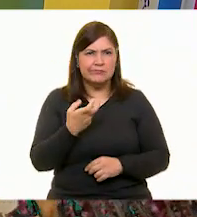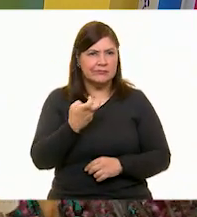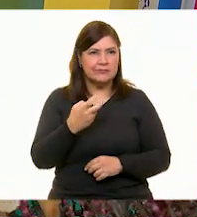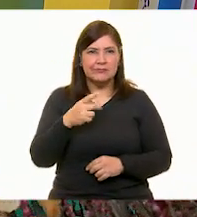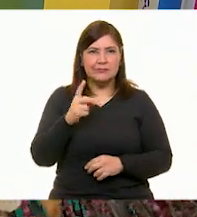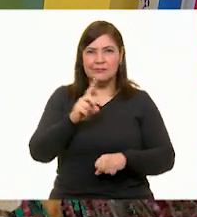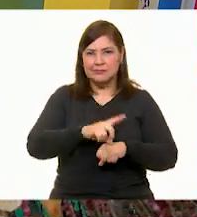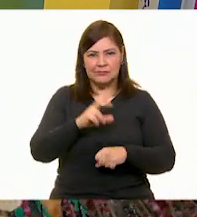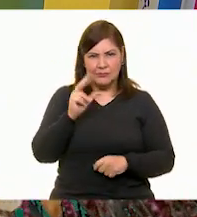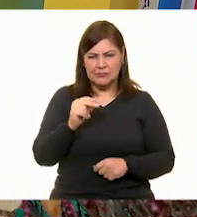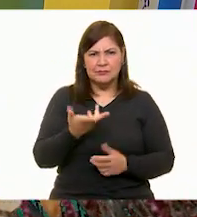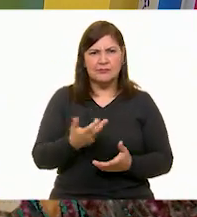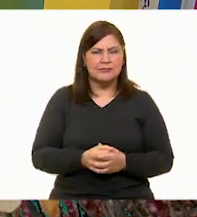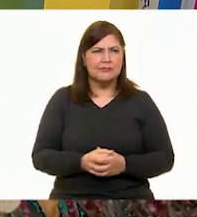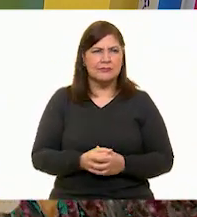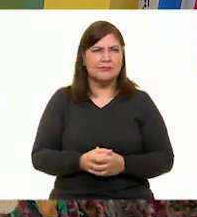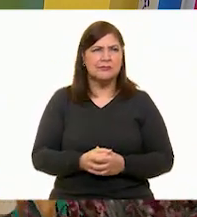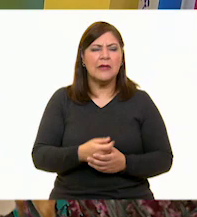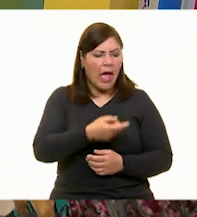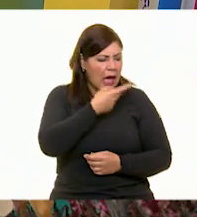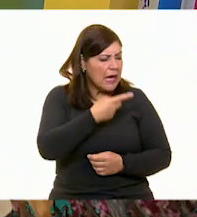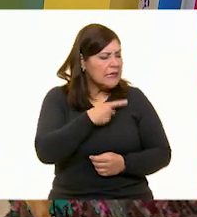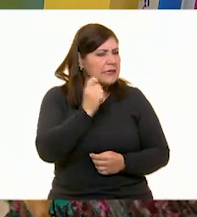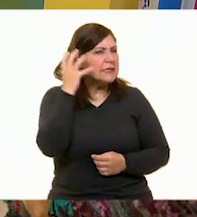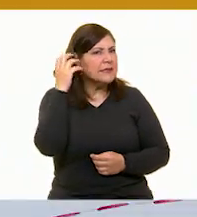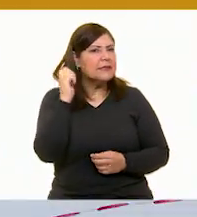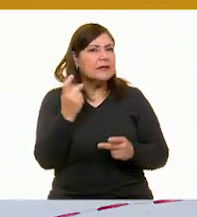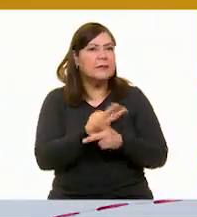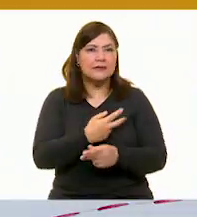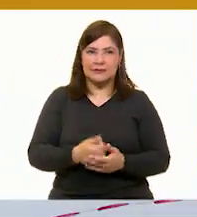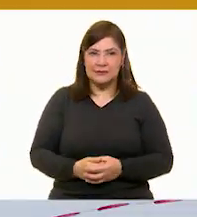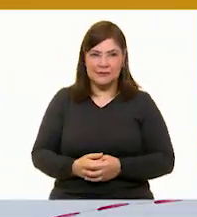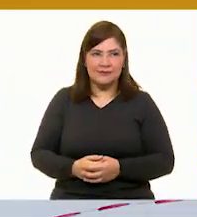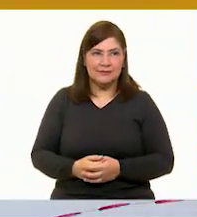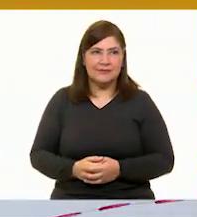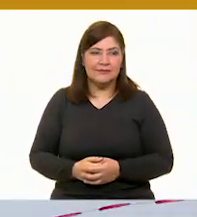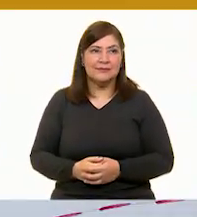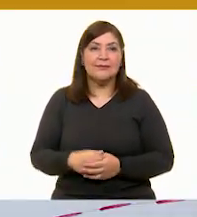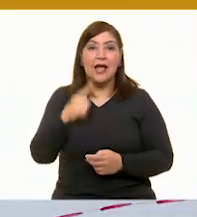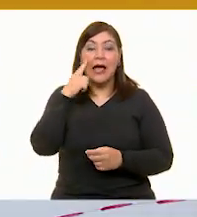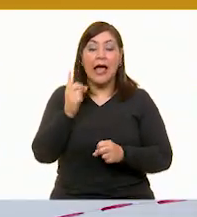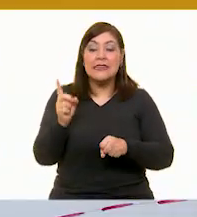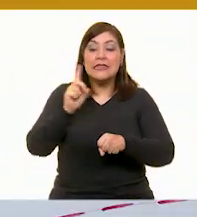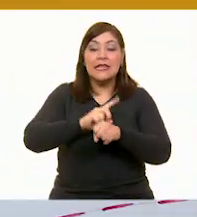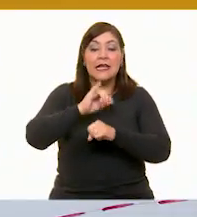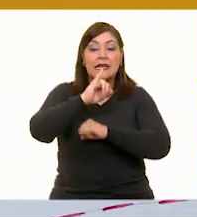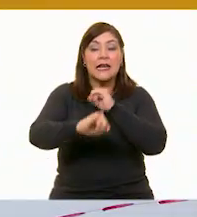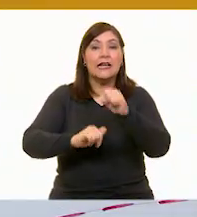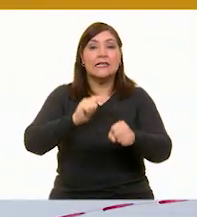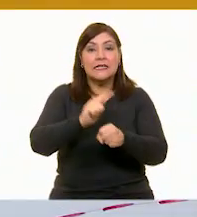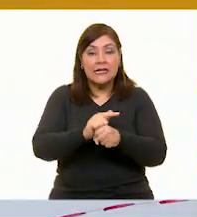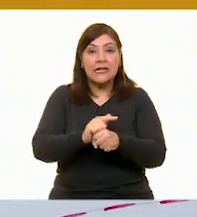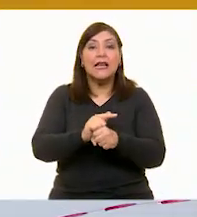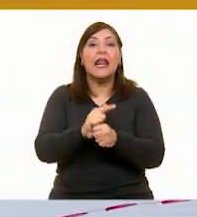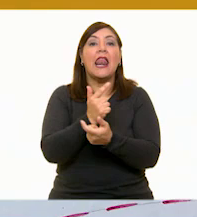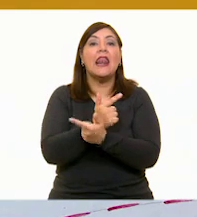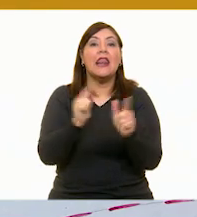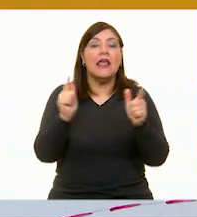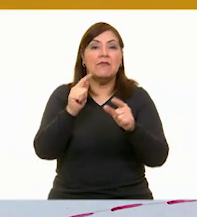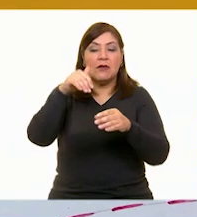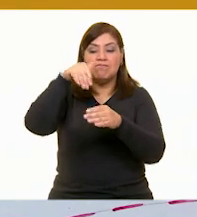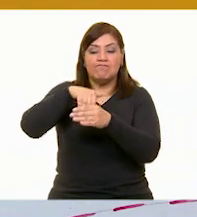de mi cumpleaños. Entonces, pues, ya dinos, Panchito, ¿qué día es? Sí, cuéntanos, Pues es el Día Internacional Libre de Bolsas de